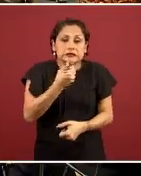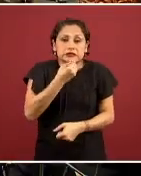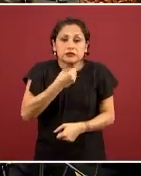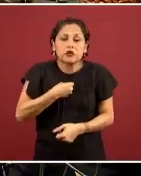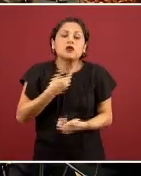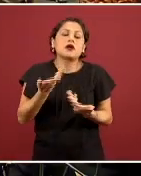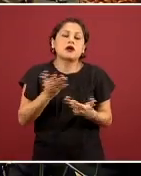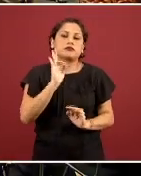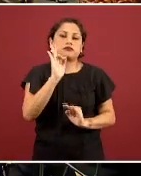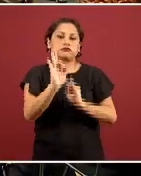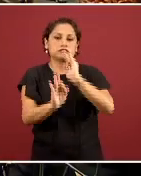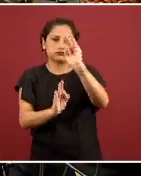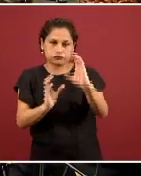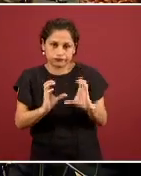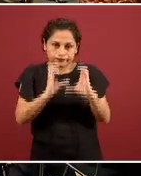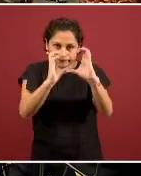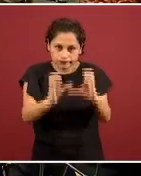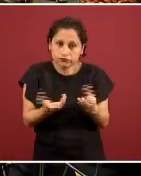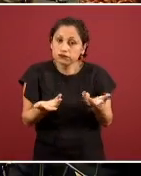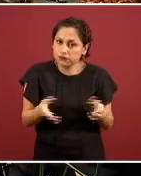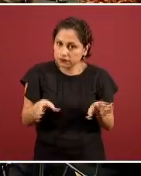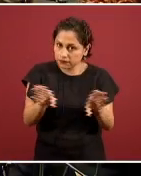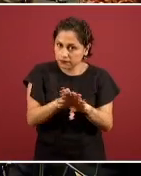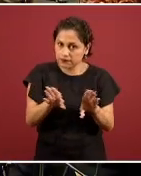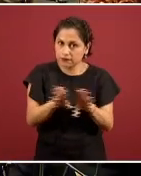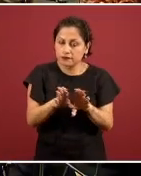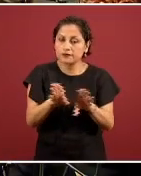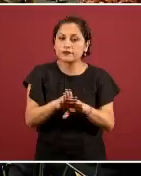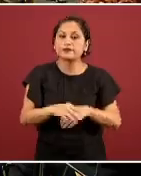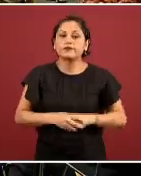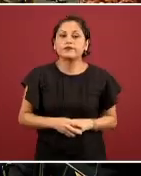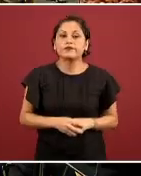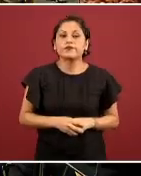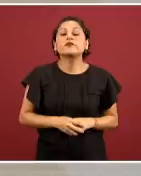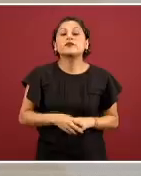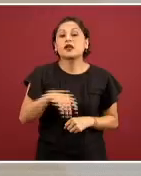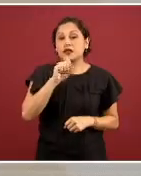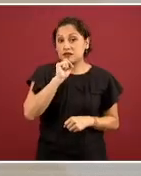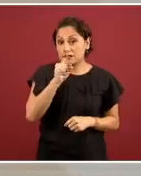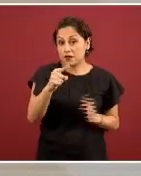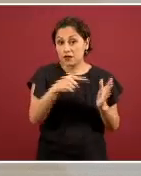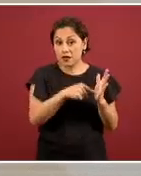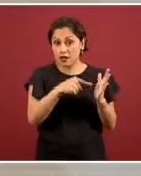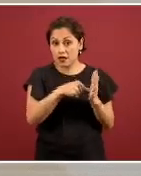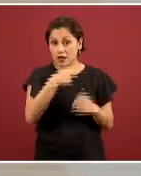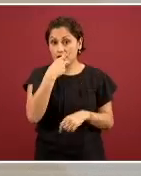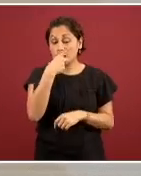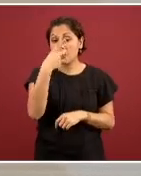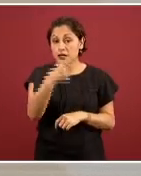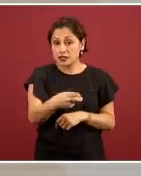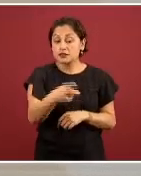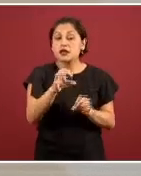hospedaje y que se deben de comunicar con sus respectivas